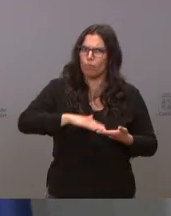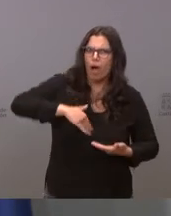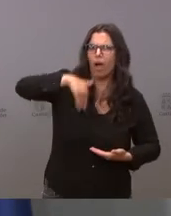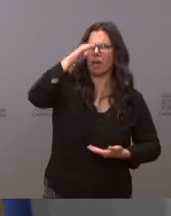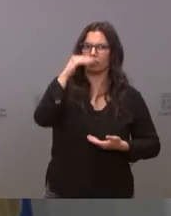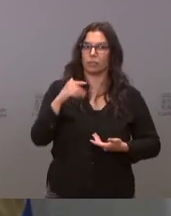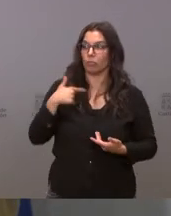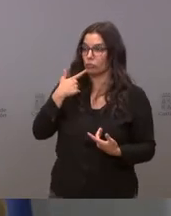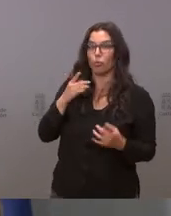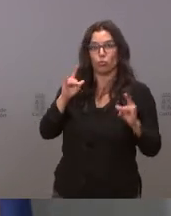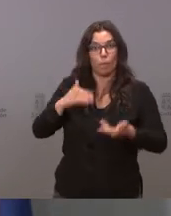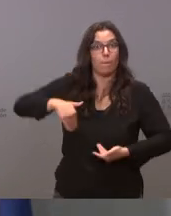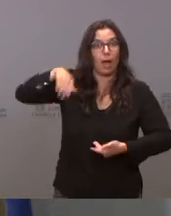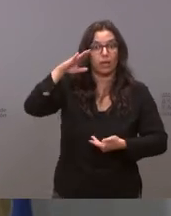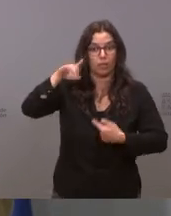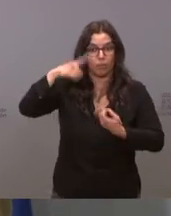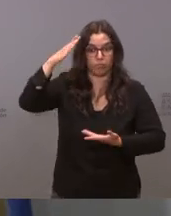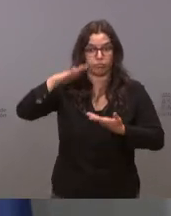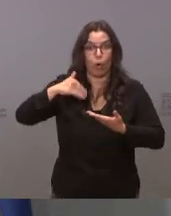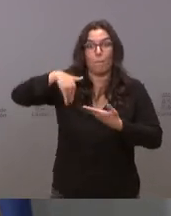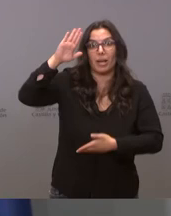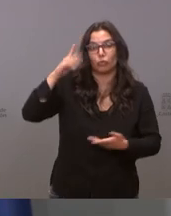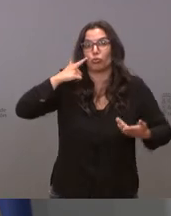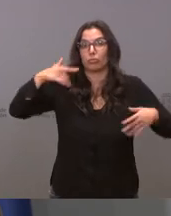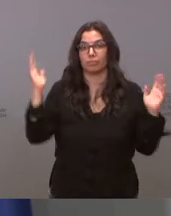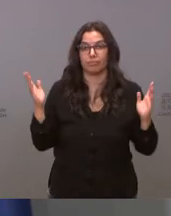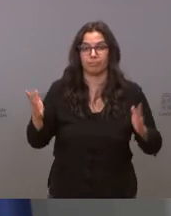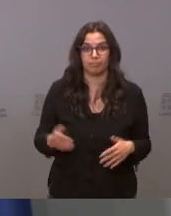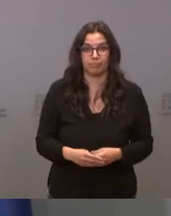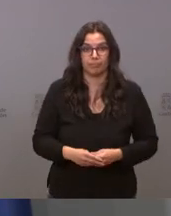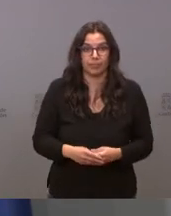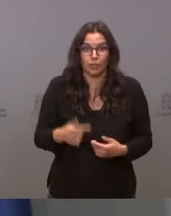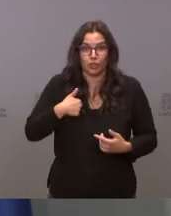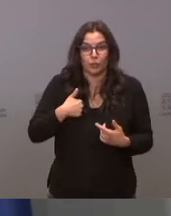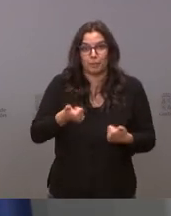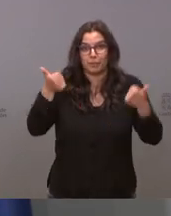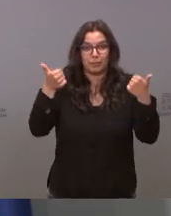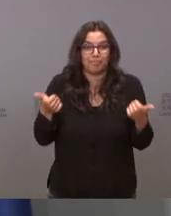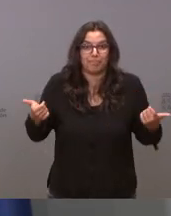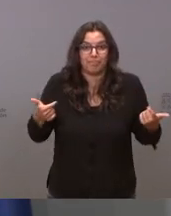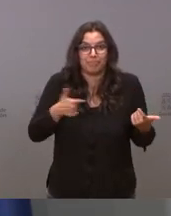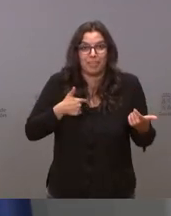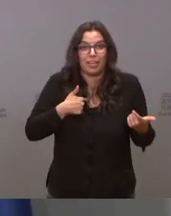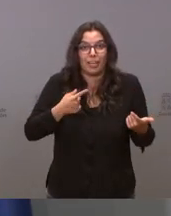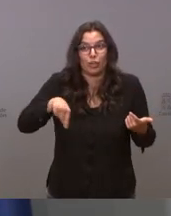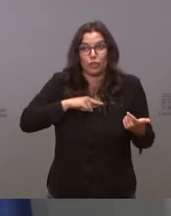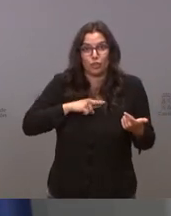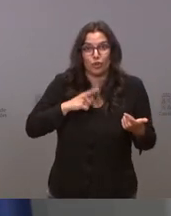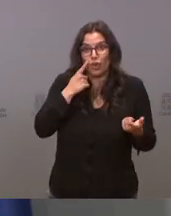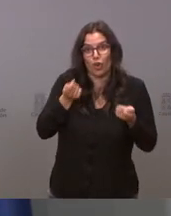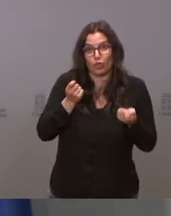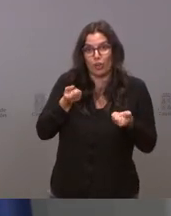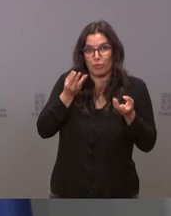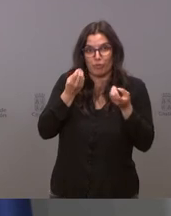van a llegar tantas y luego llegan más o no llegan o llegan menos nosotros no podemos hacer mal porque es que nosotros no somos quienes manejamos esa